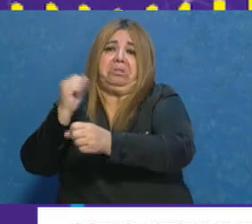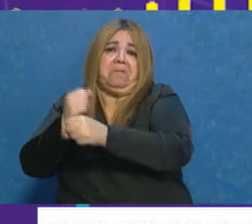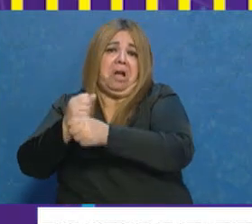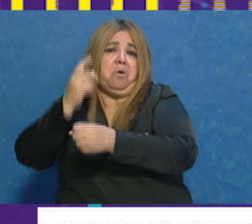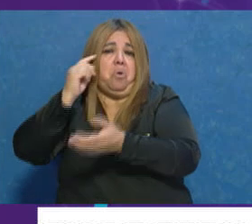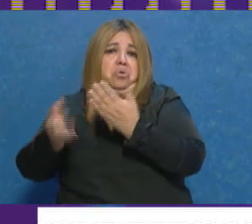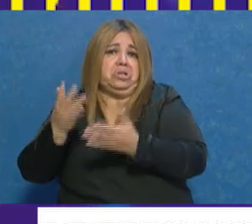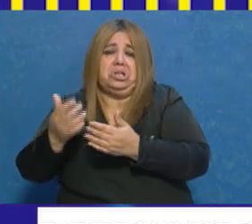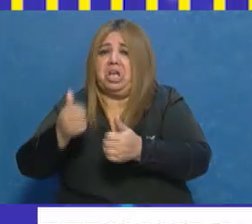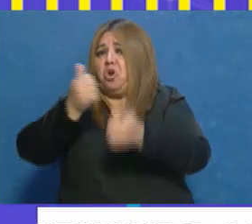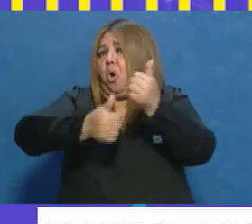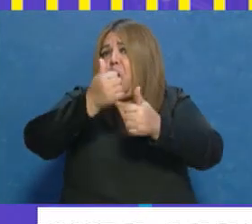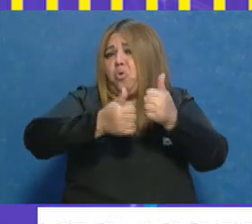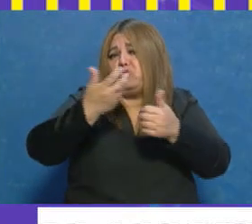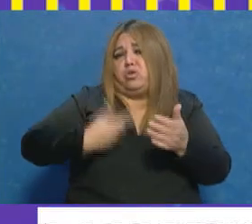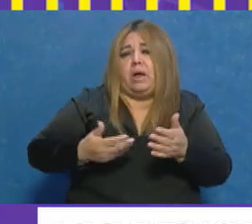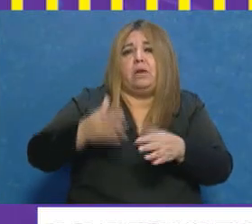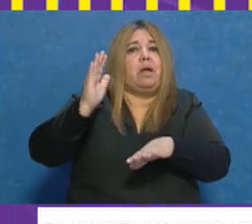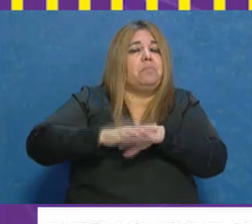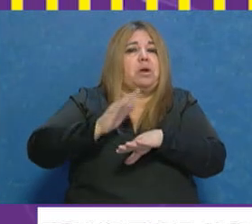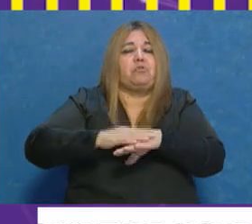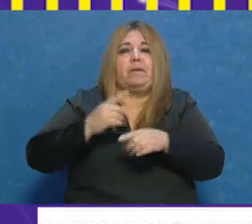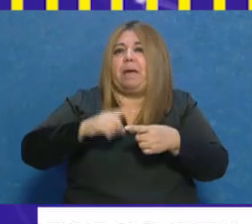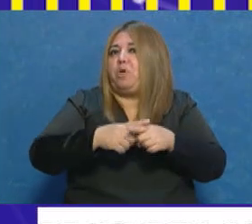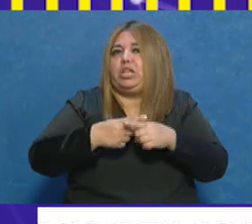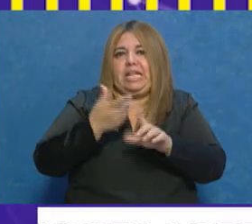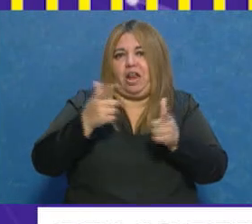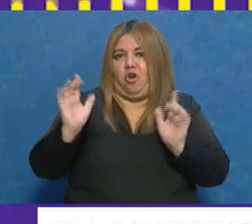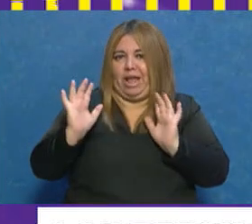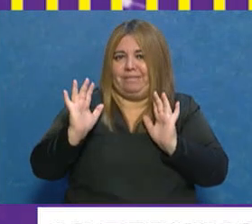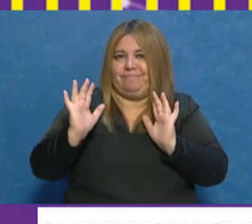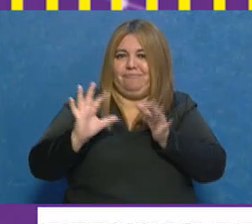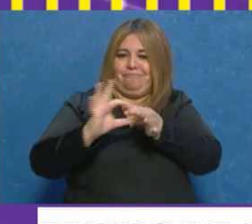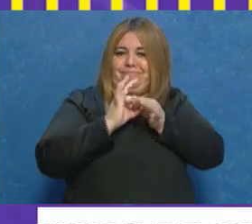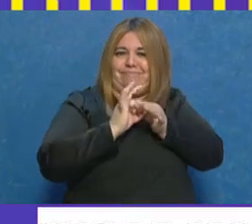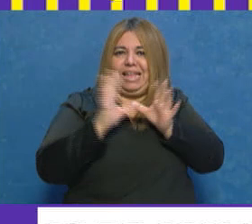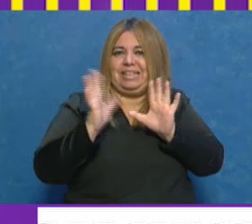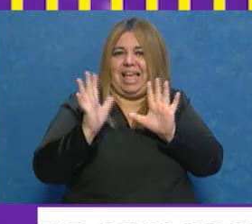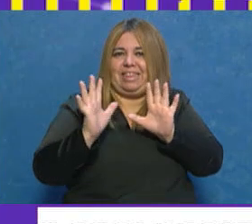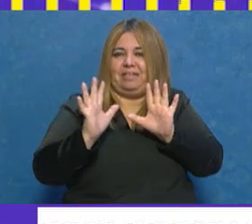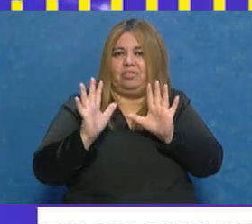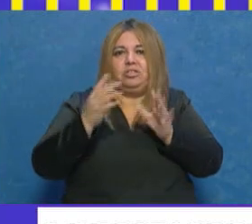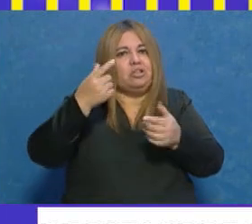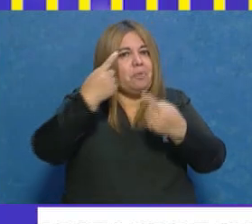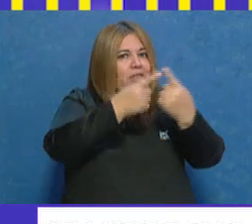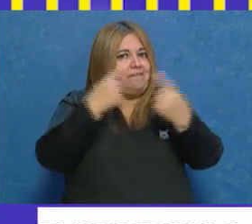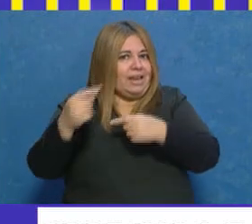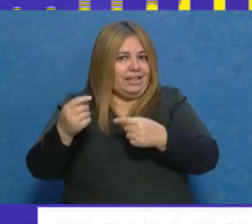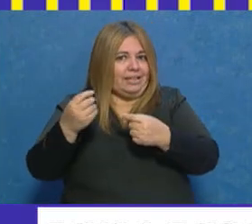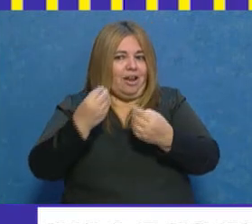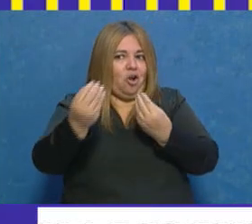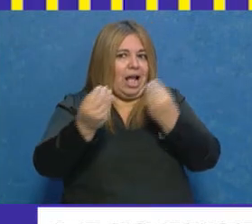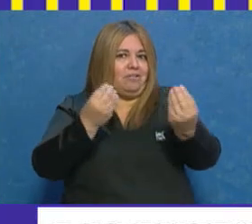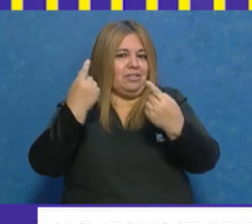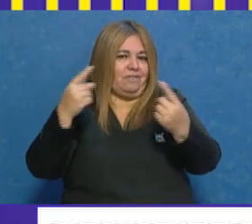concursos rigurosos y no tienen responsabilidad política. Creo que esto implica una diferencia y que debería ser remunerada de